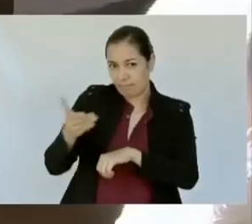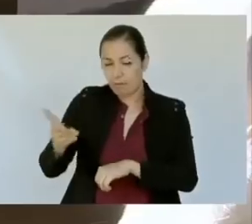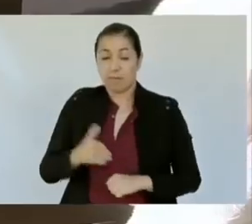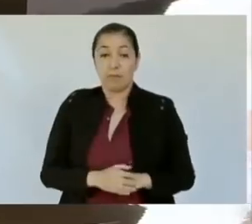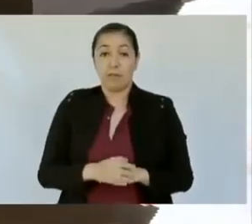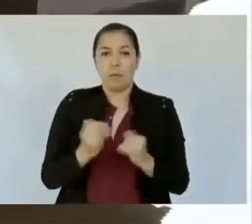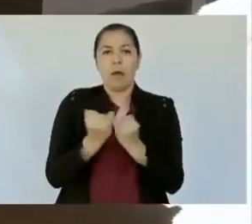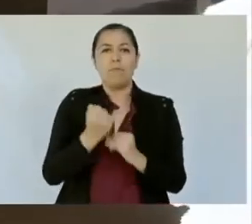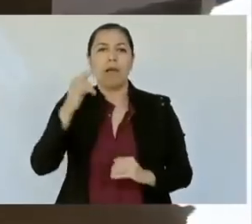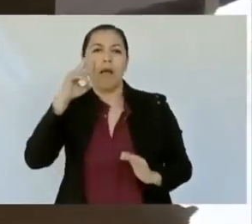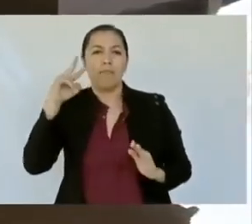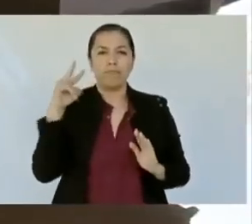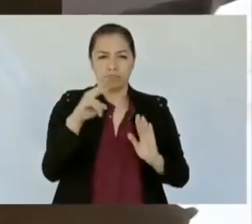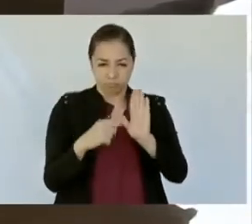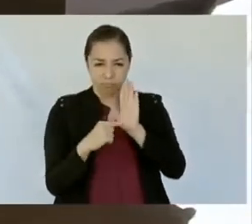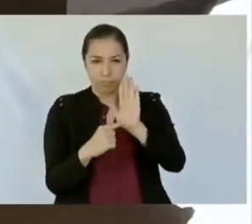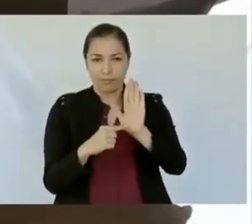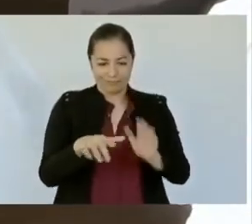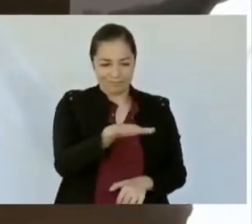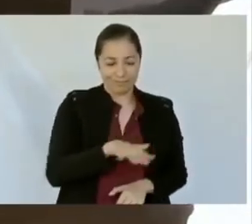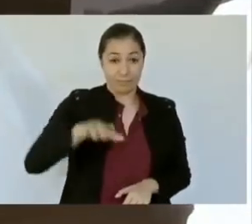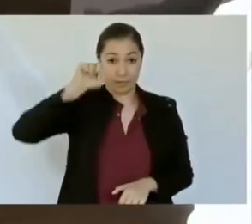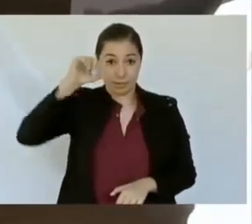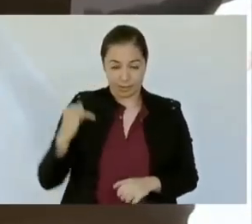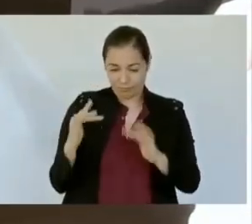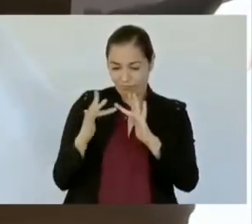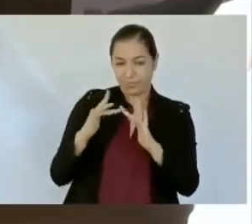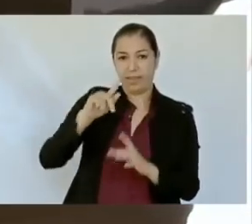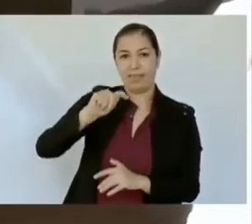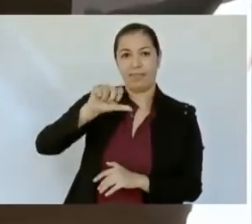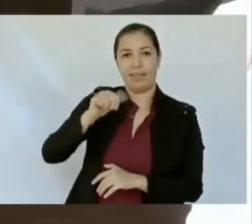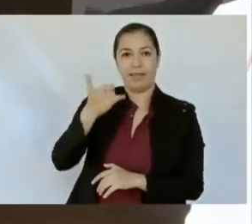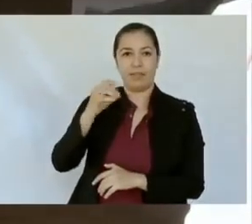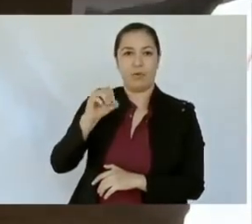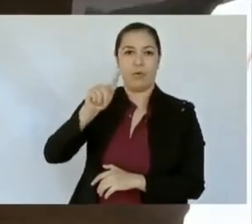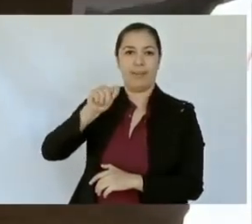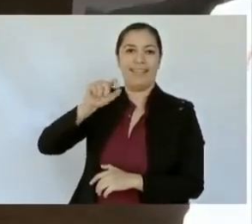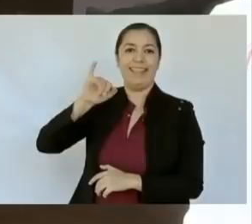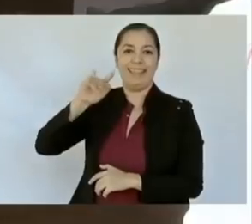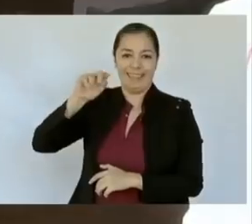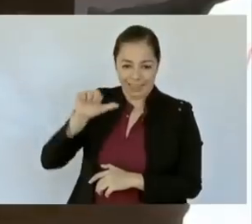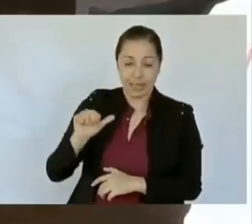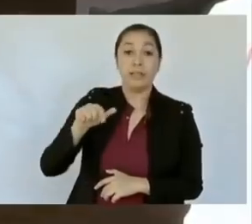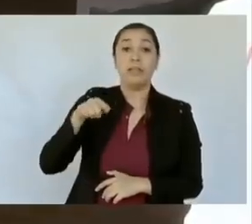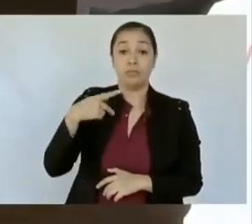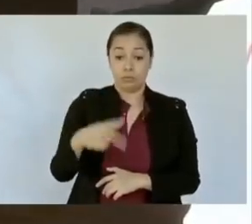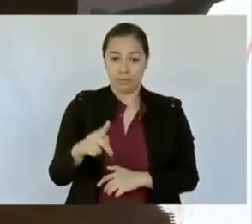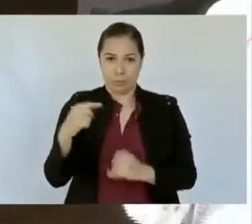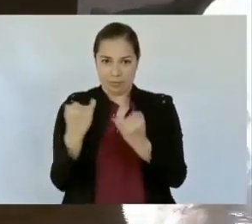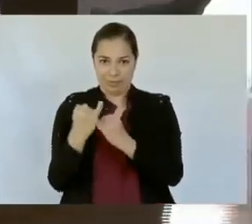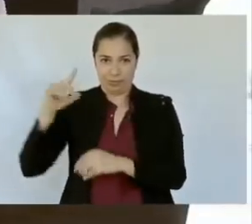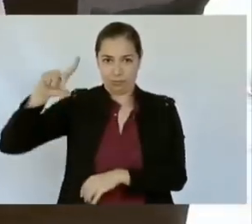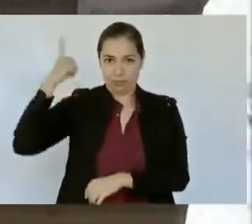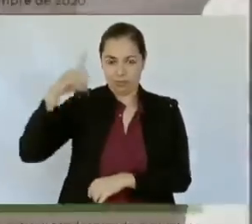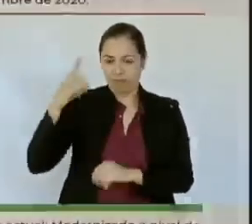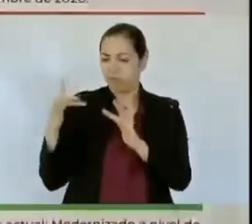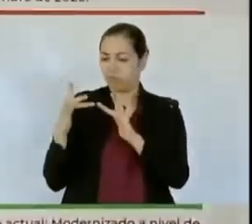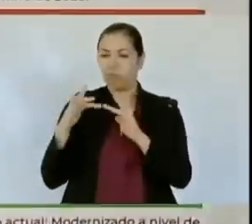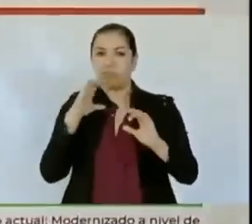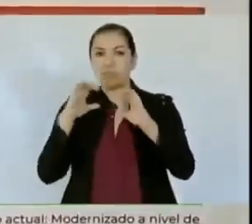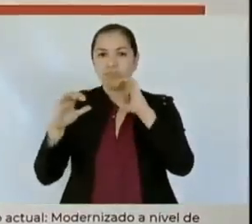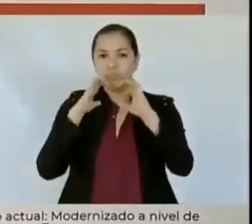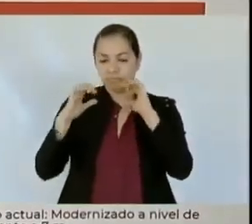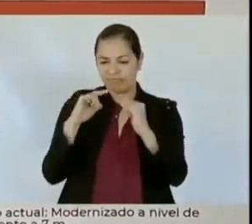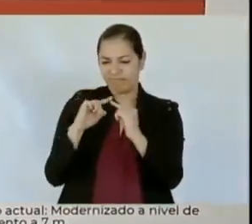puede apreciar San Ignacio, Tayoltita, con Durango. Esta es la carretera Durango-Mazatlán. Y esta se comunica hasta un lugar que